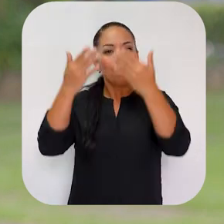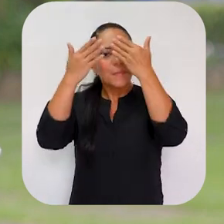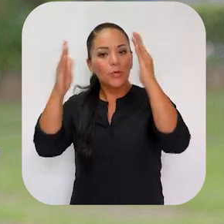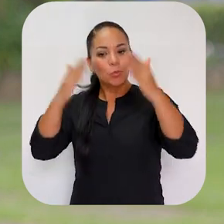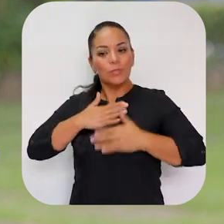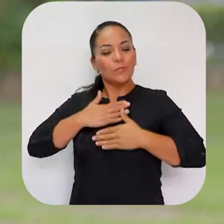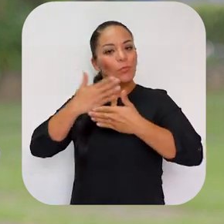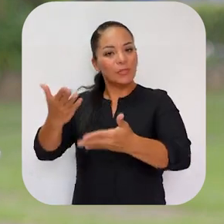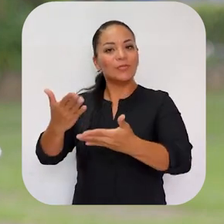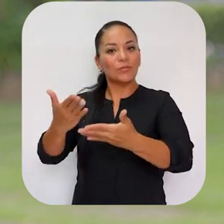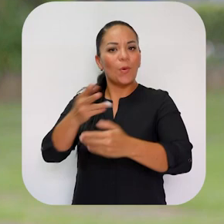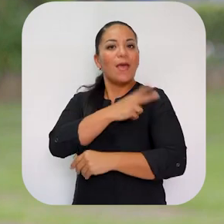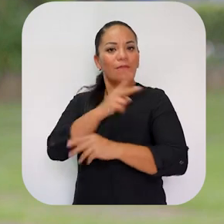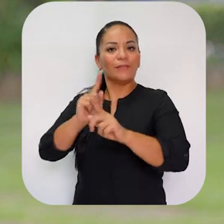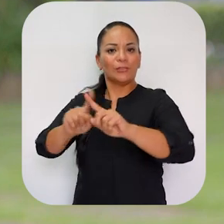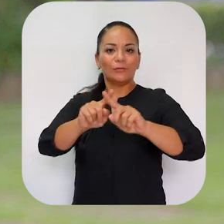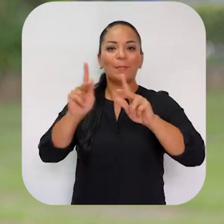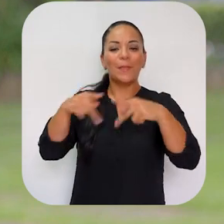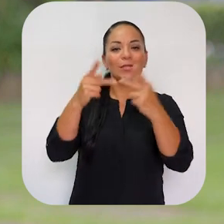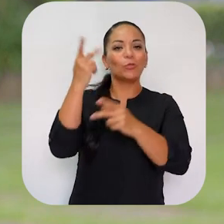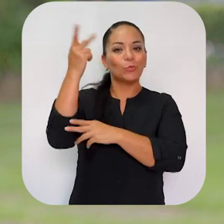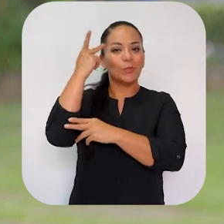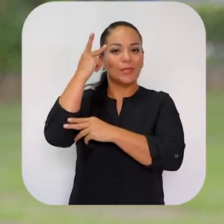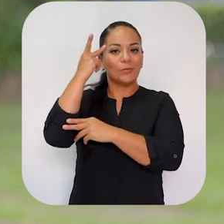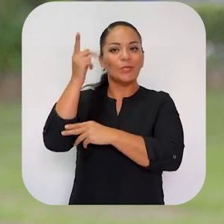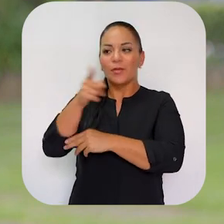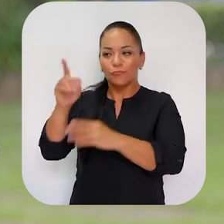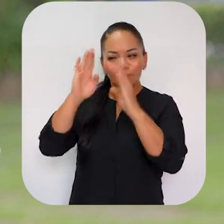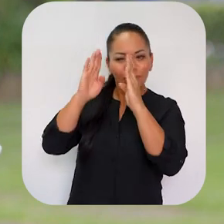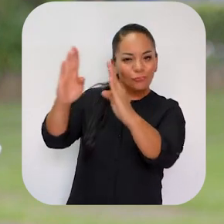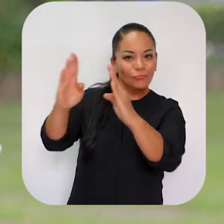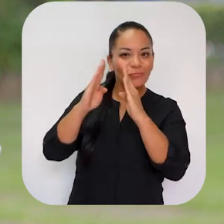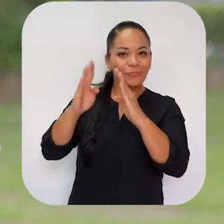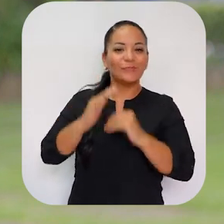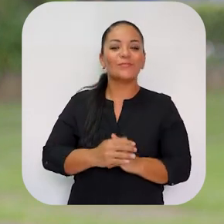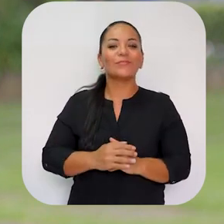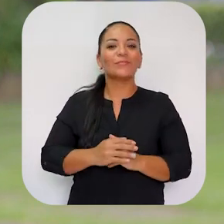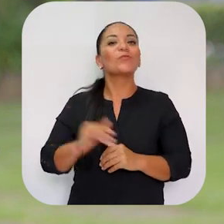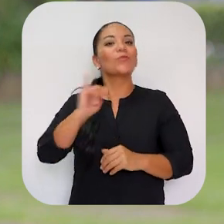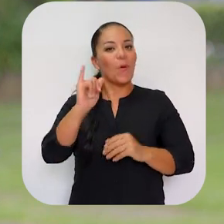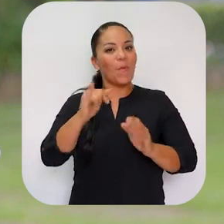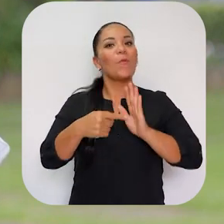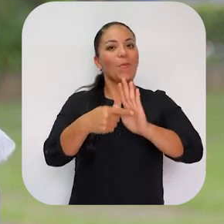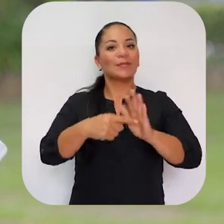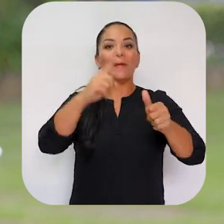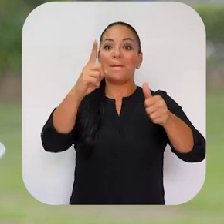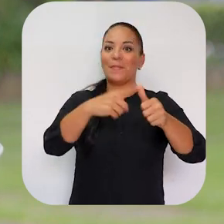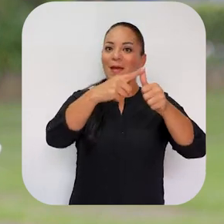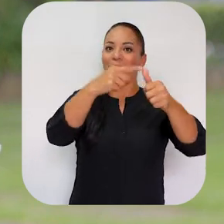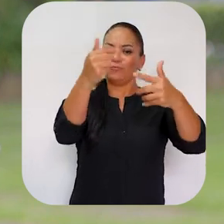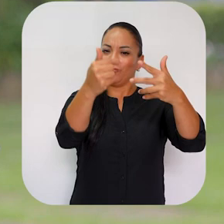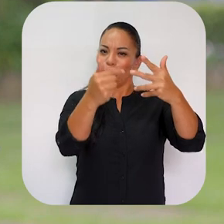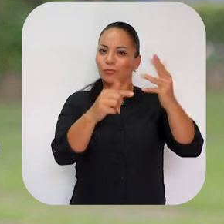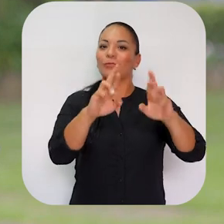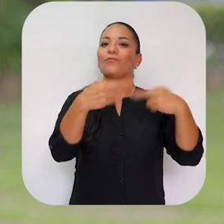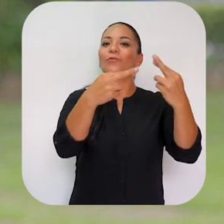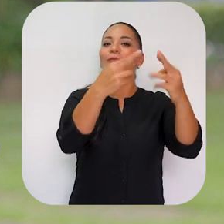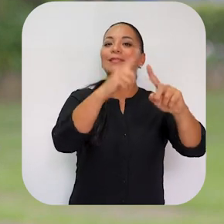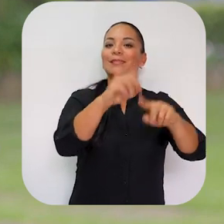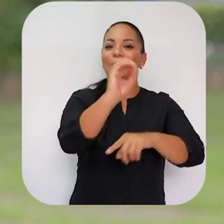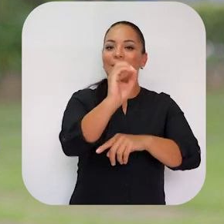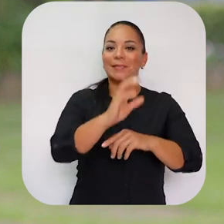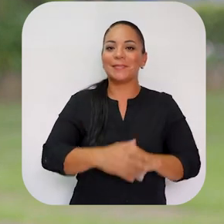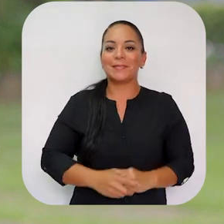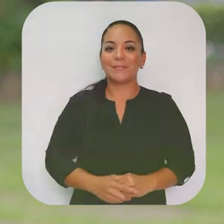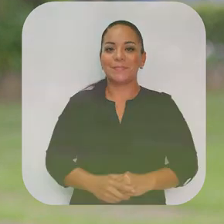la apertura y la disposición de los jefes de fracción para escuchar y ser escuchados, como lo demuestra esta primera convocatoria de sesiones